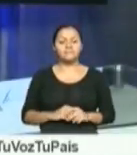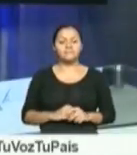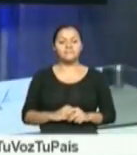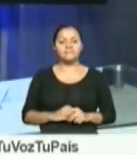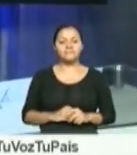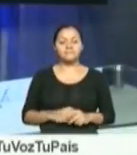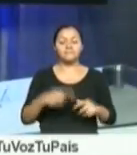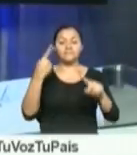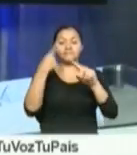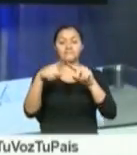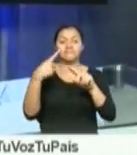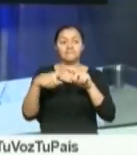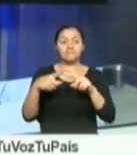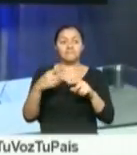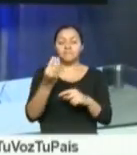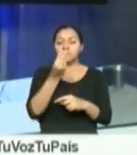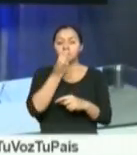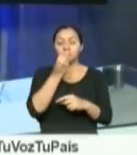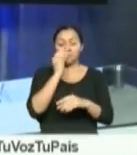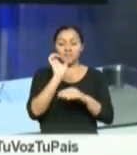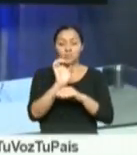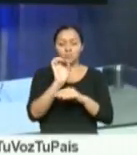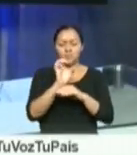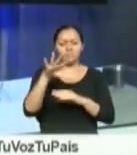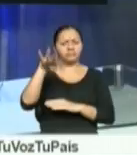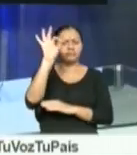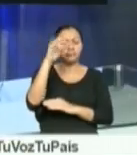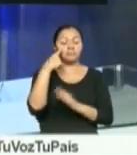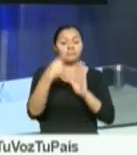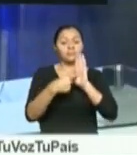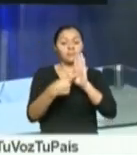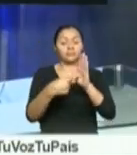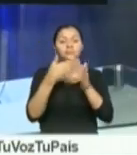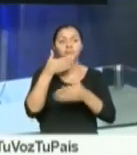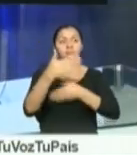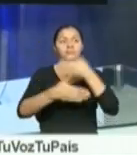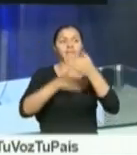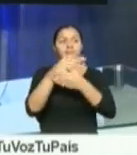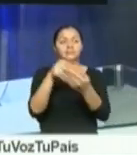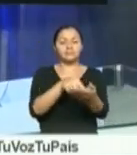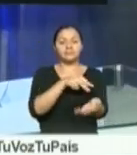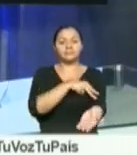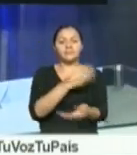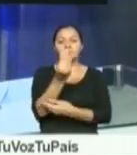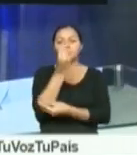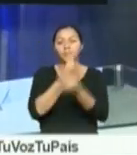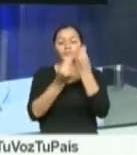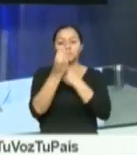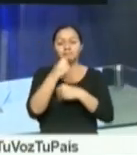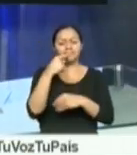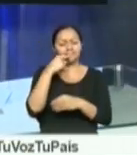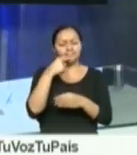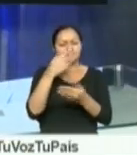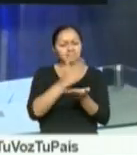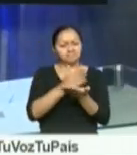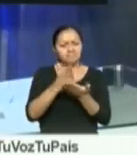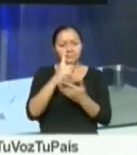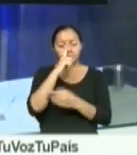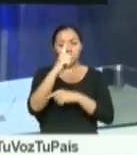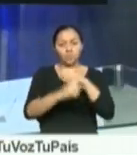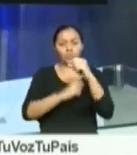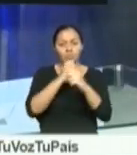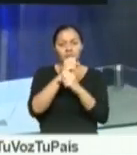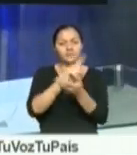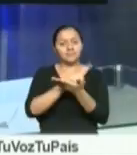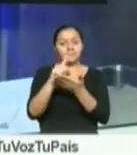La diversidad y la riqueza del Ecuador es única. Una muestra de ello es la tradicional Fanesca, un plato que se prepara cada año durante